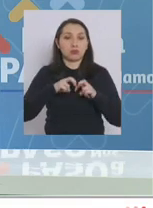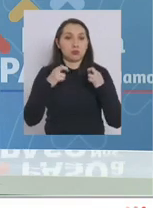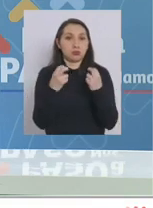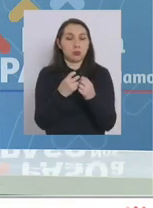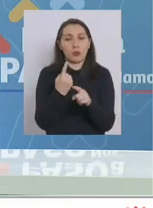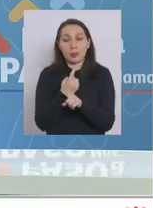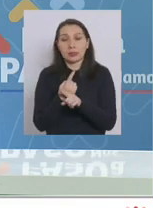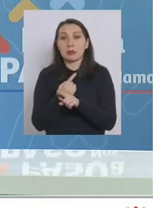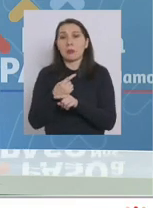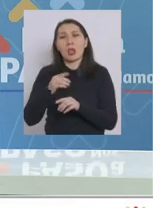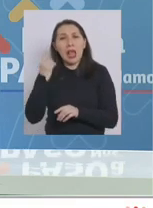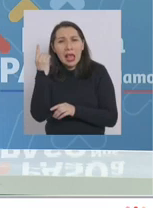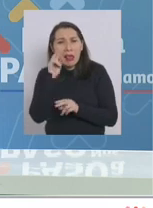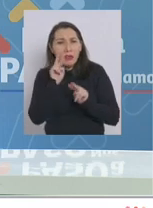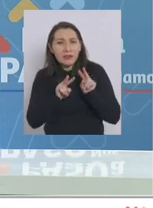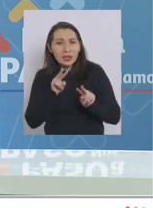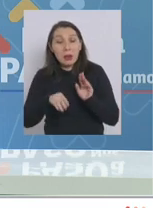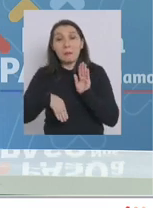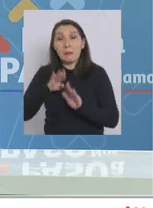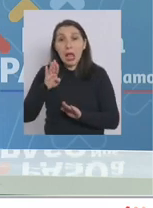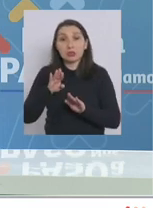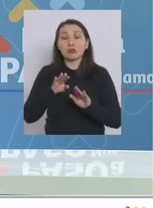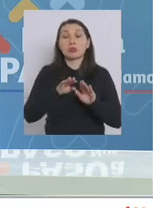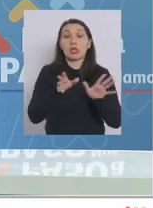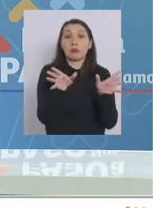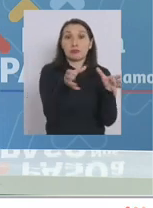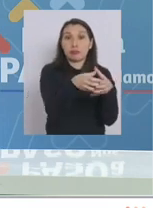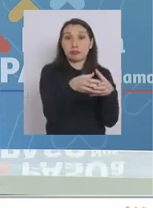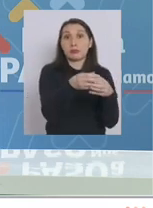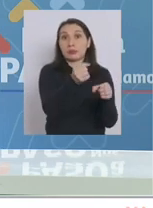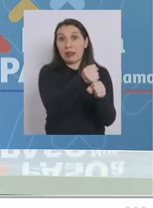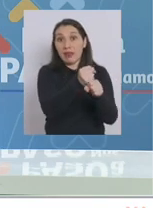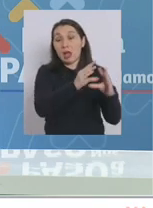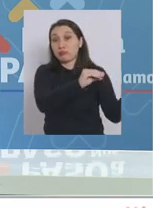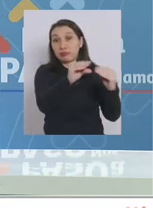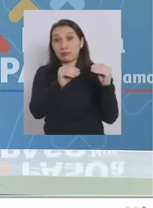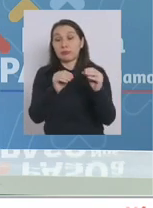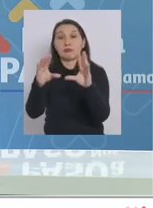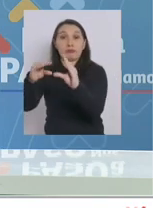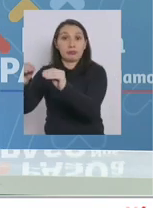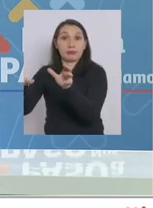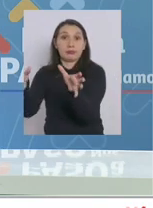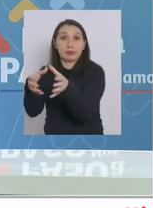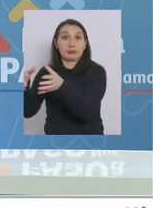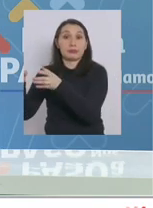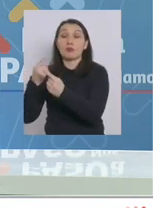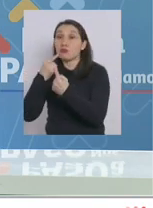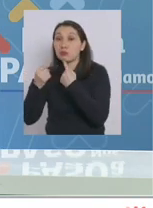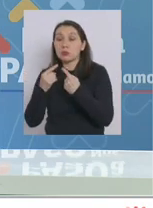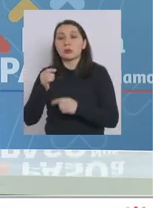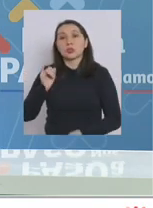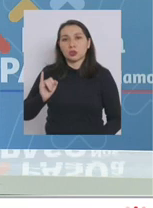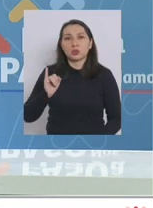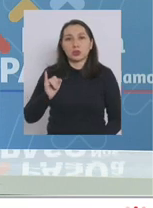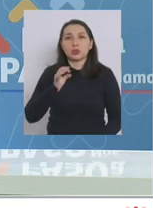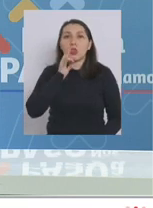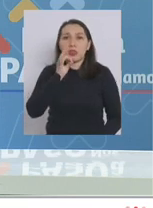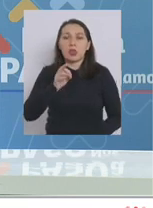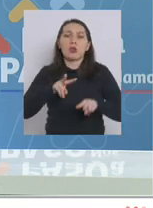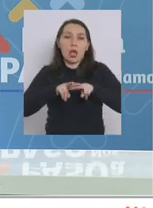pero en términos generales en la mayoría de las mesas que con las que yo he conversado con los que coordinaron las mesas sí se